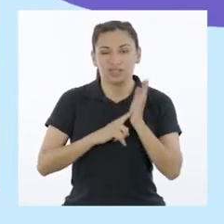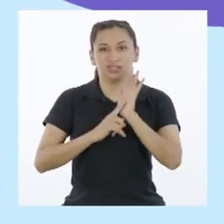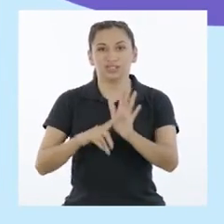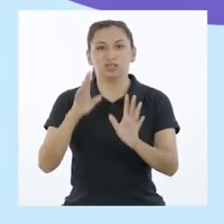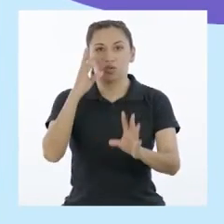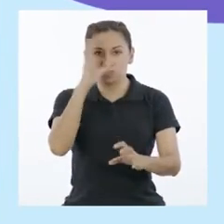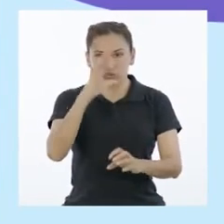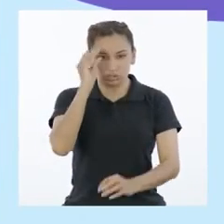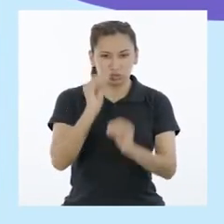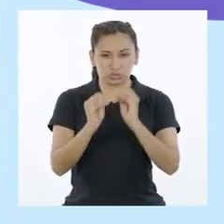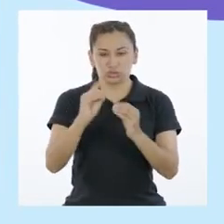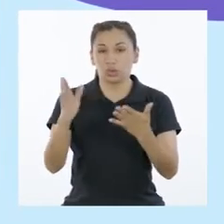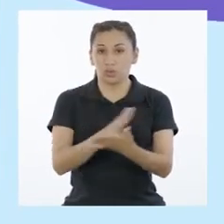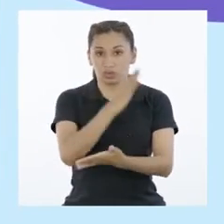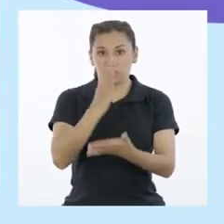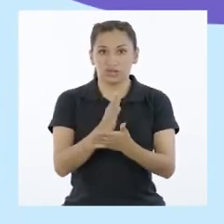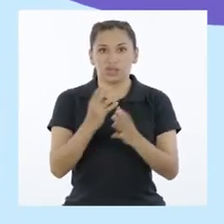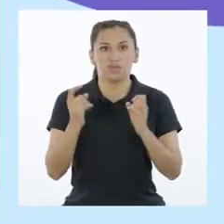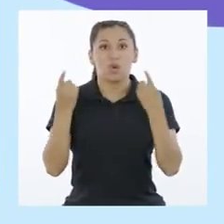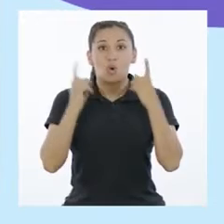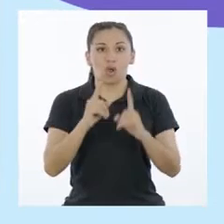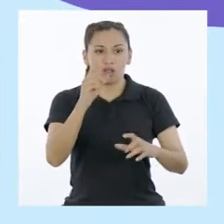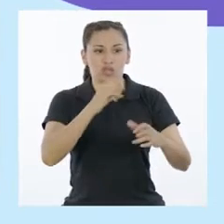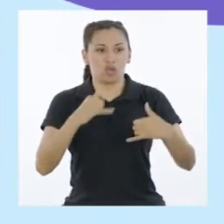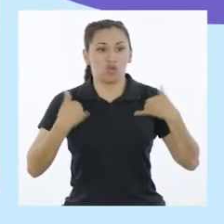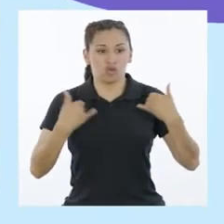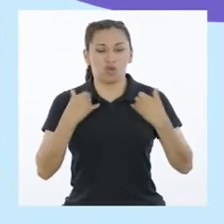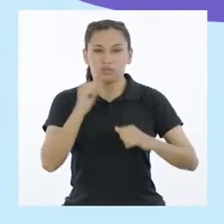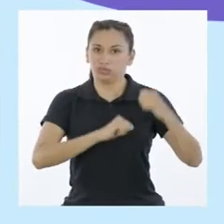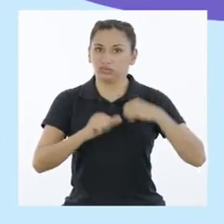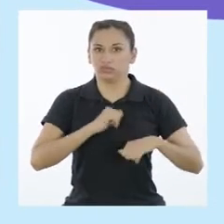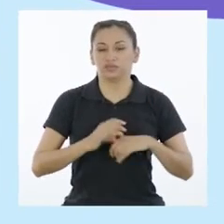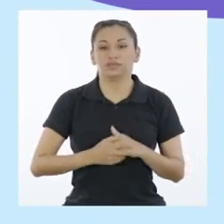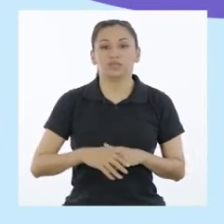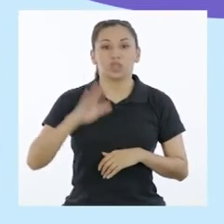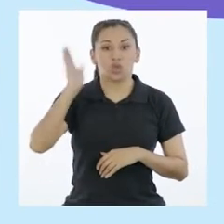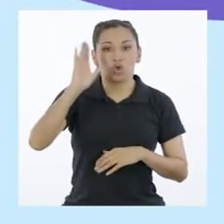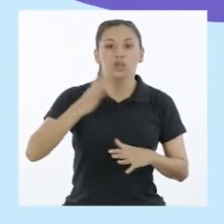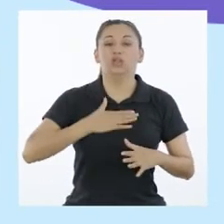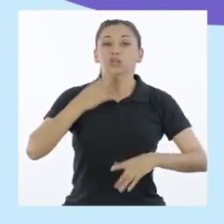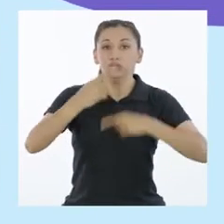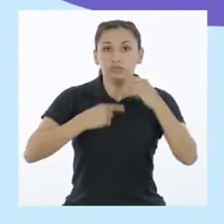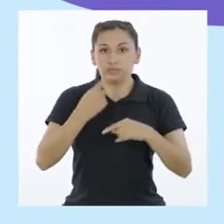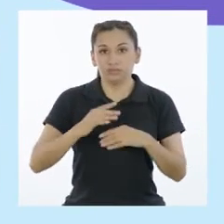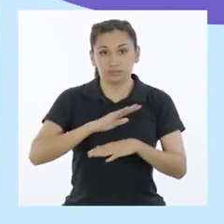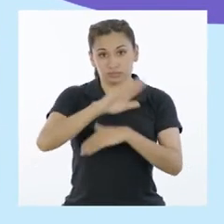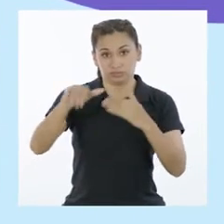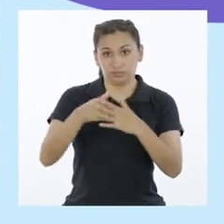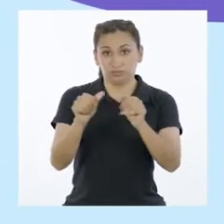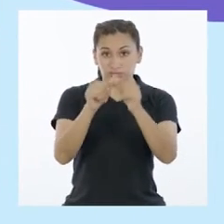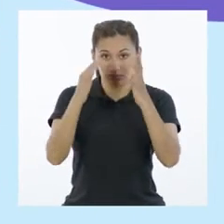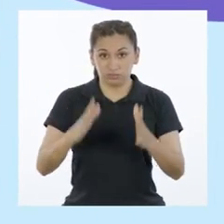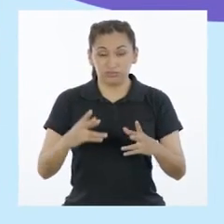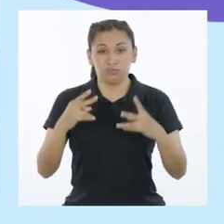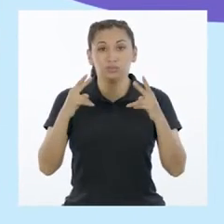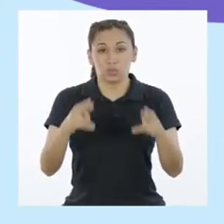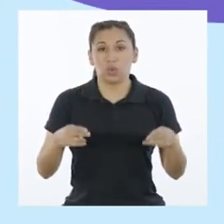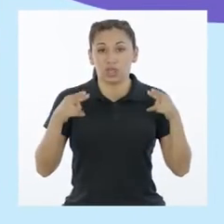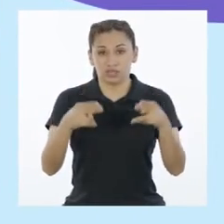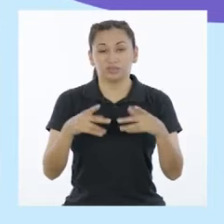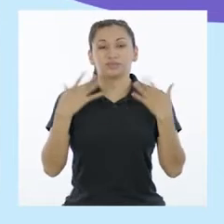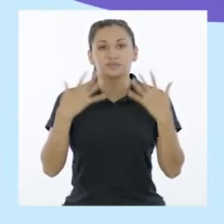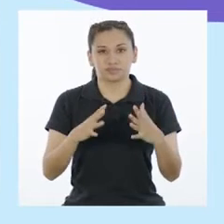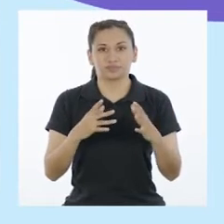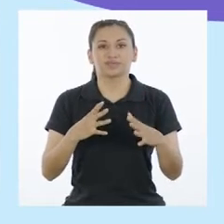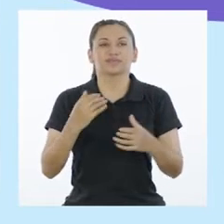en la solución de los problemas que atañen a la adolescencia. Hola, les cuento que a las y los estudiantes de